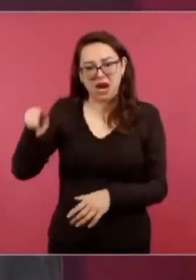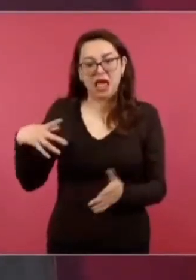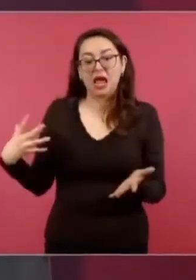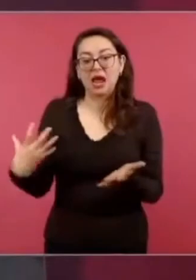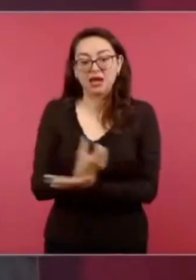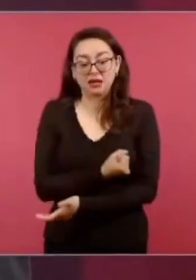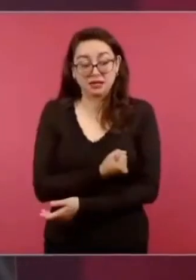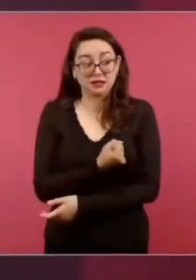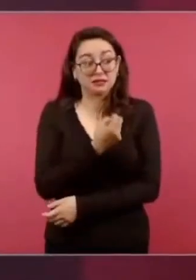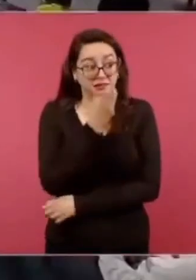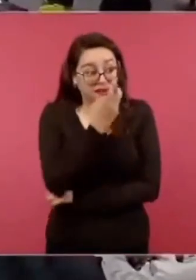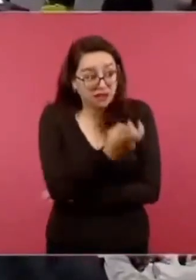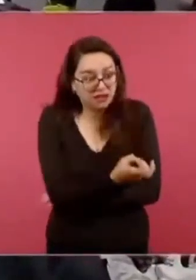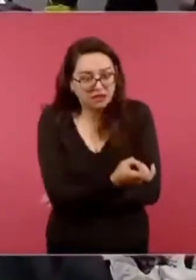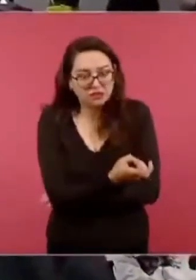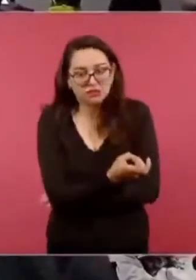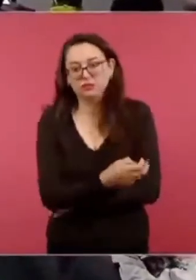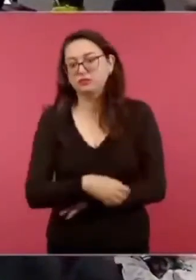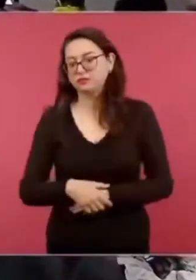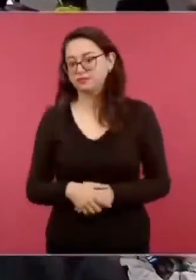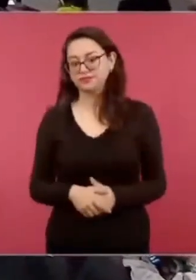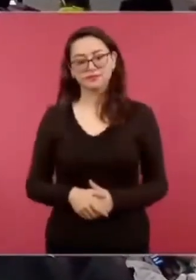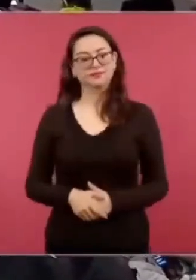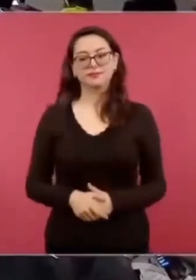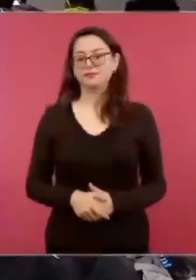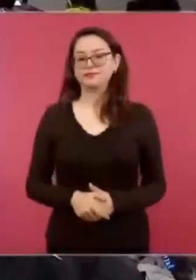Lo que dijo un comunicador,